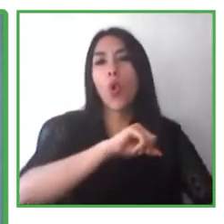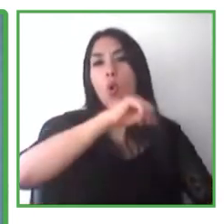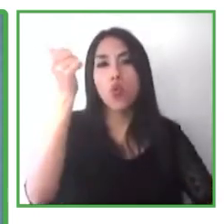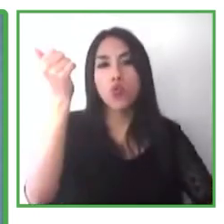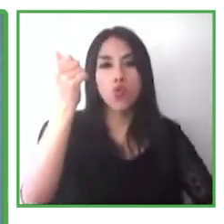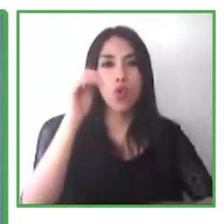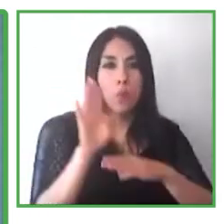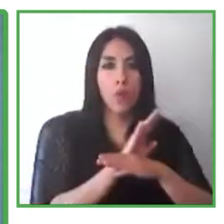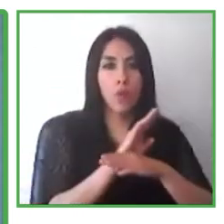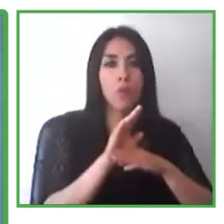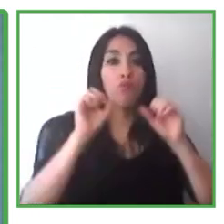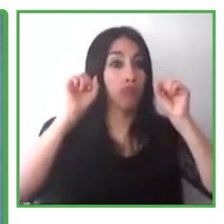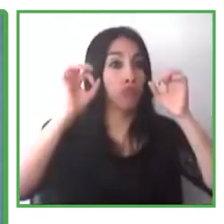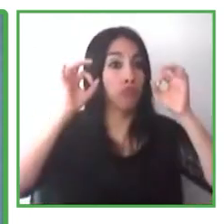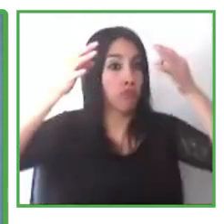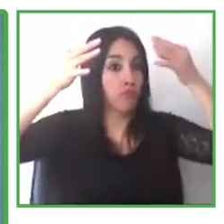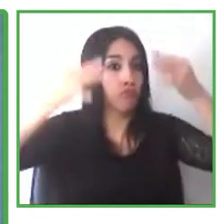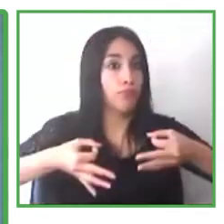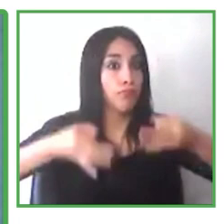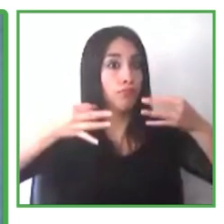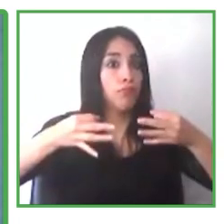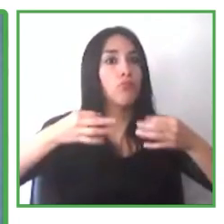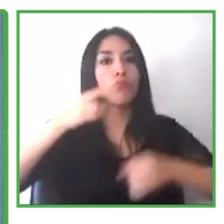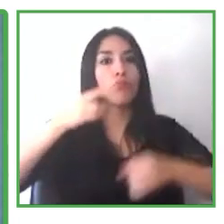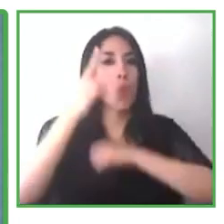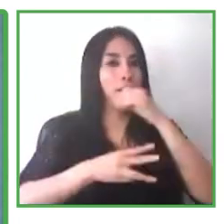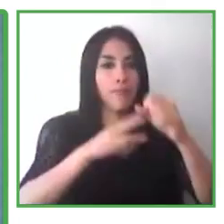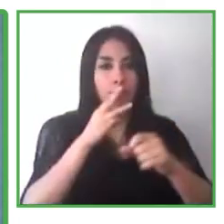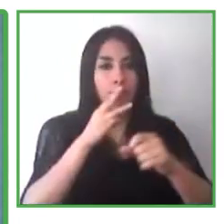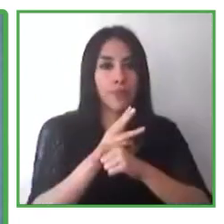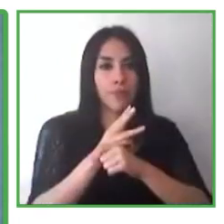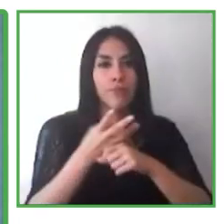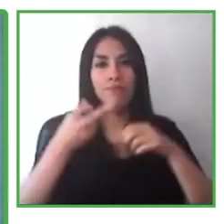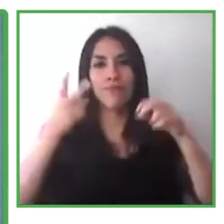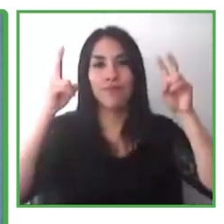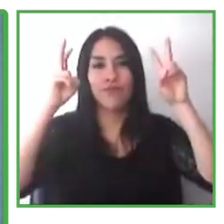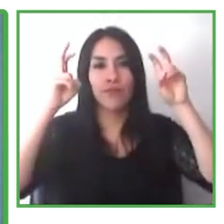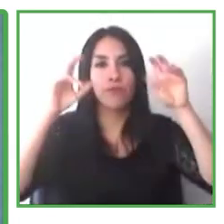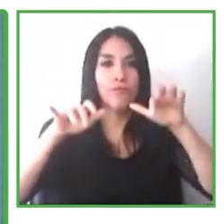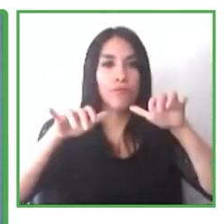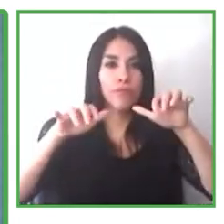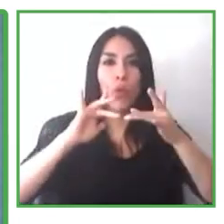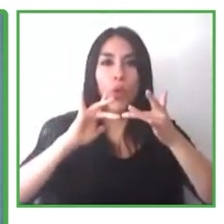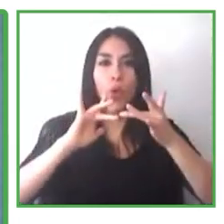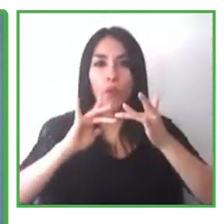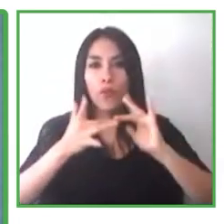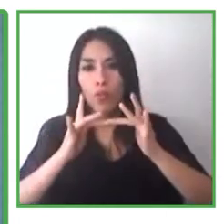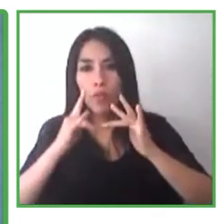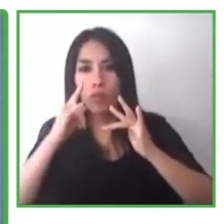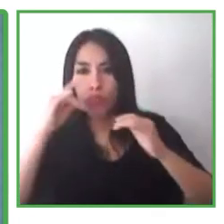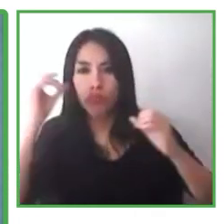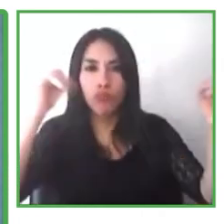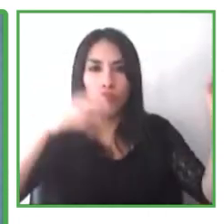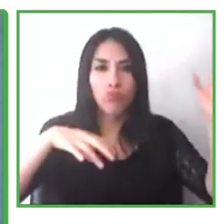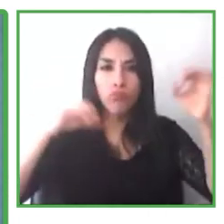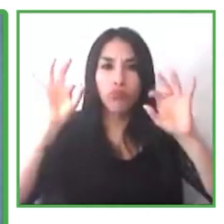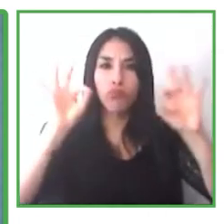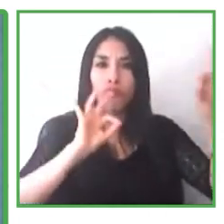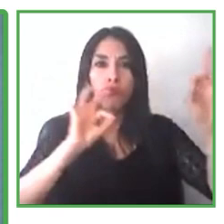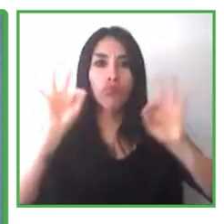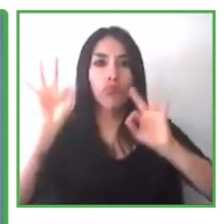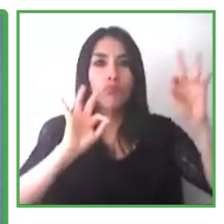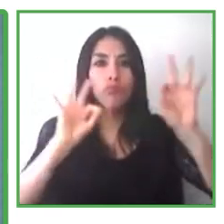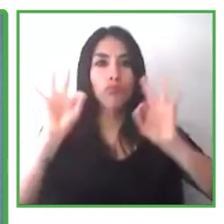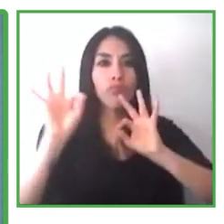mundial para la examinación de maletas en el aeropuerto de Bruselas. No tenemos más que